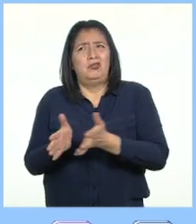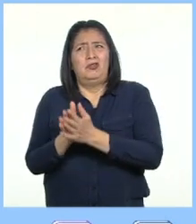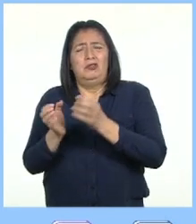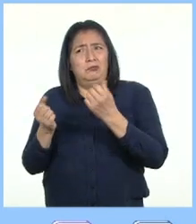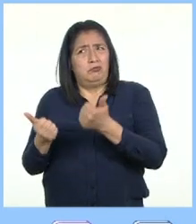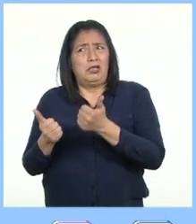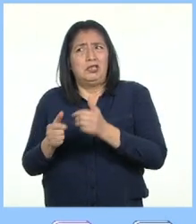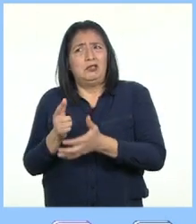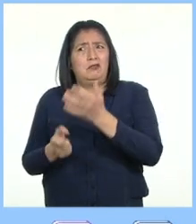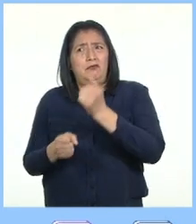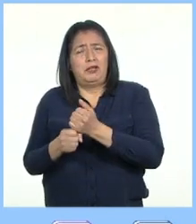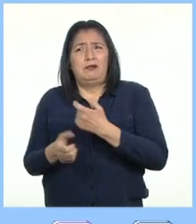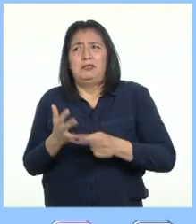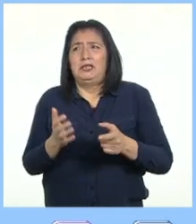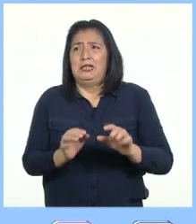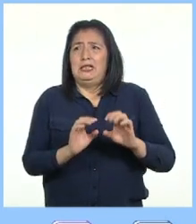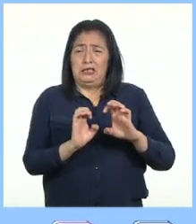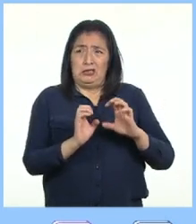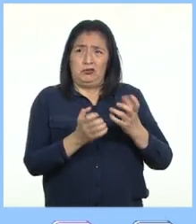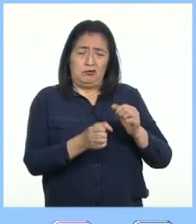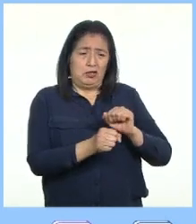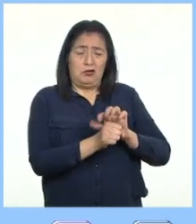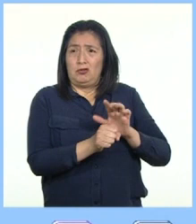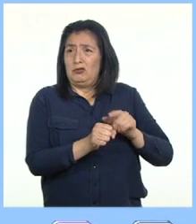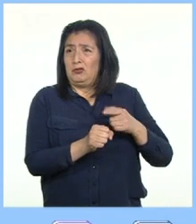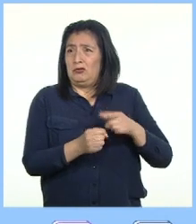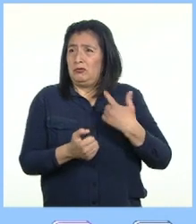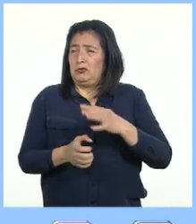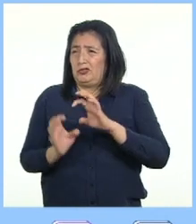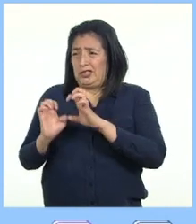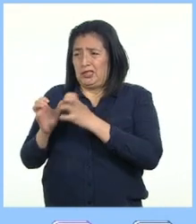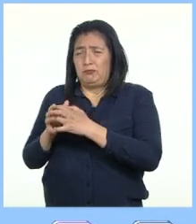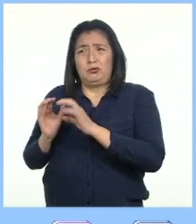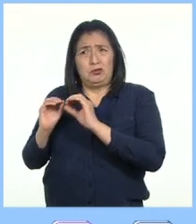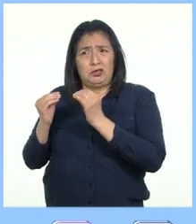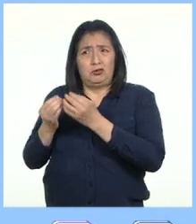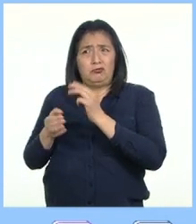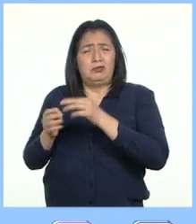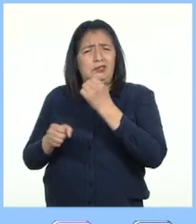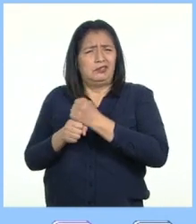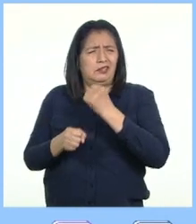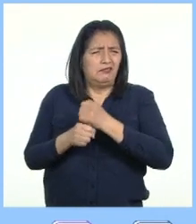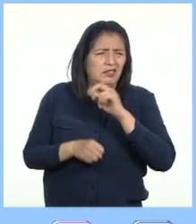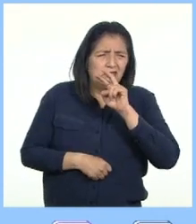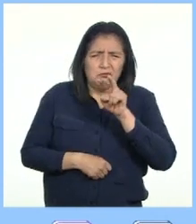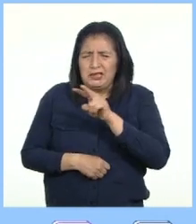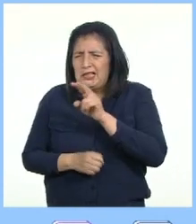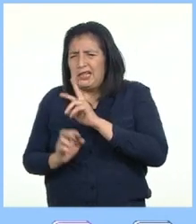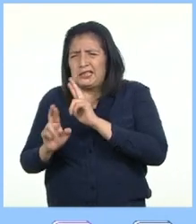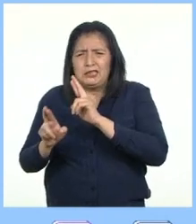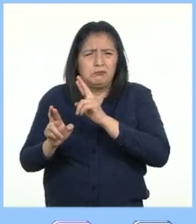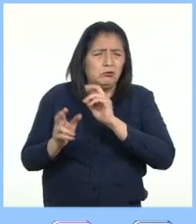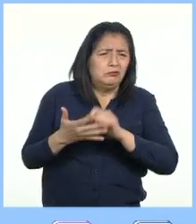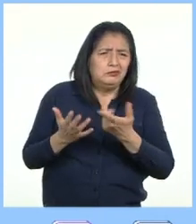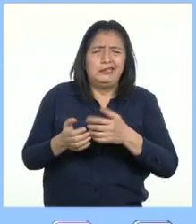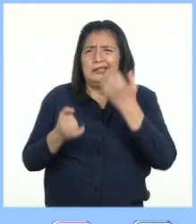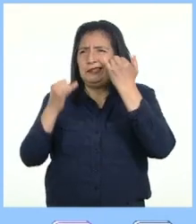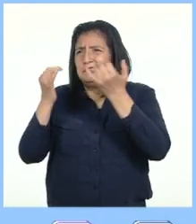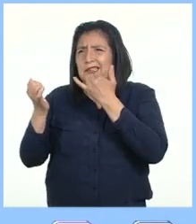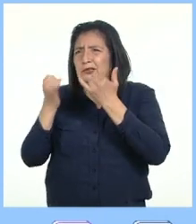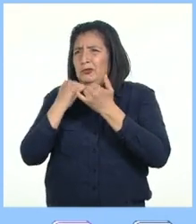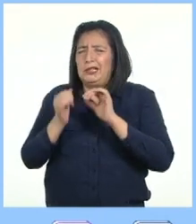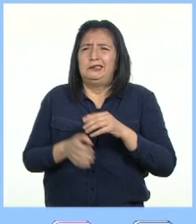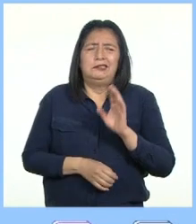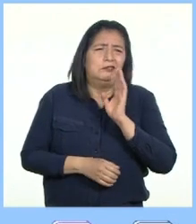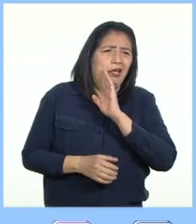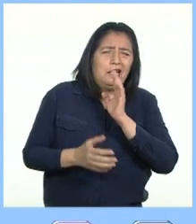Los equipos de la OMS han estado trabajando estrechamente para rastrear y responder a mitos y rumores Ah,